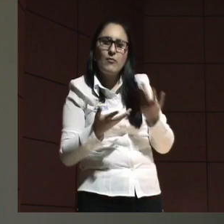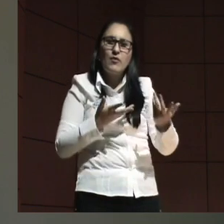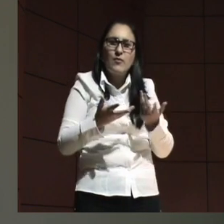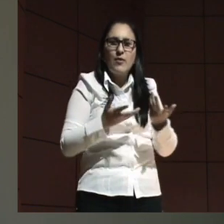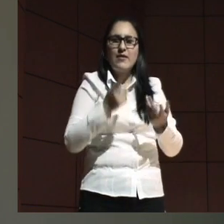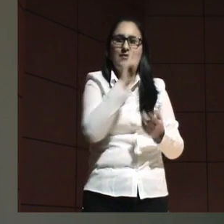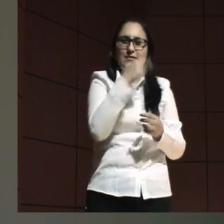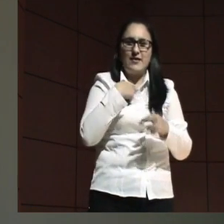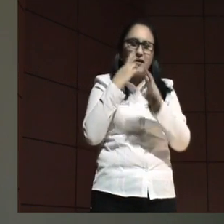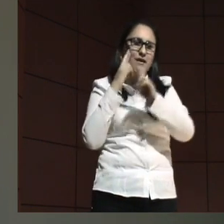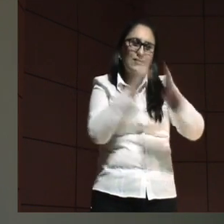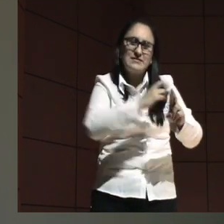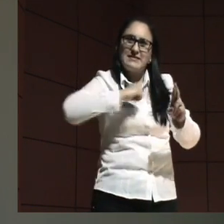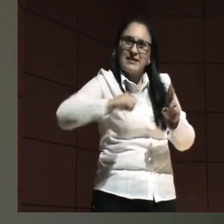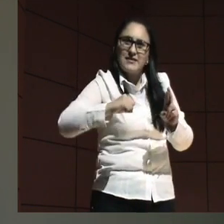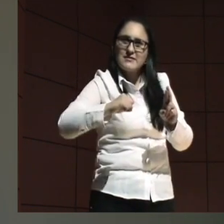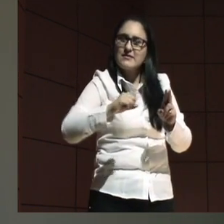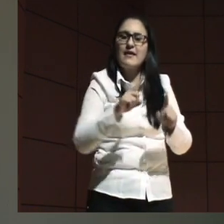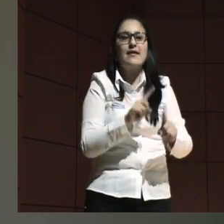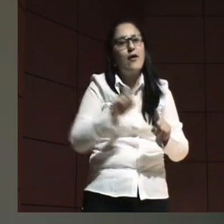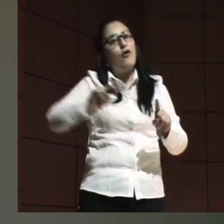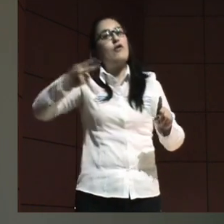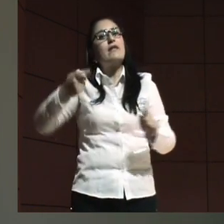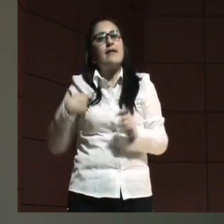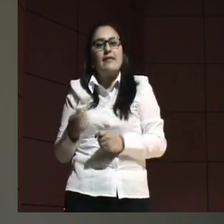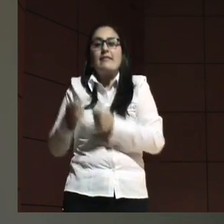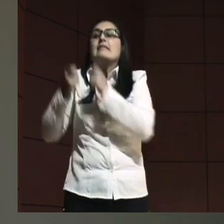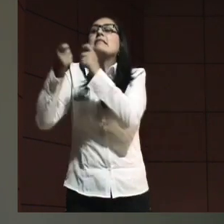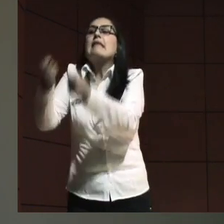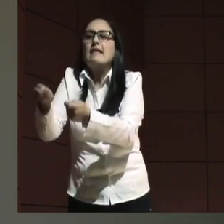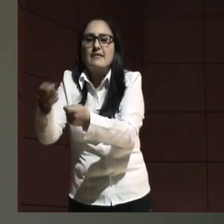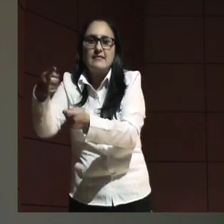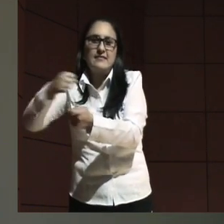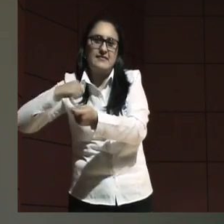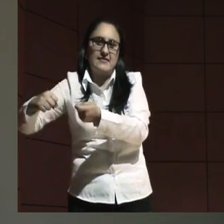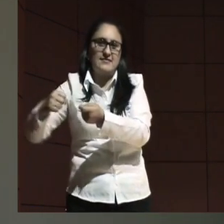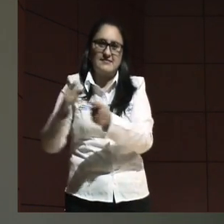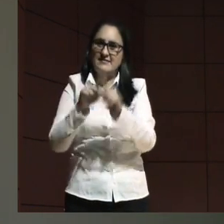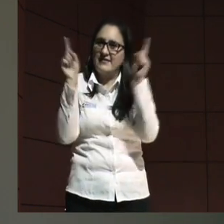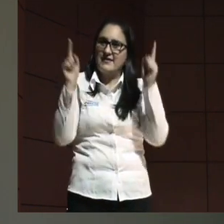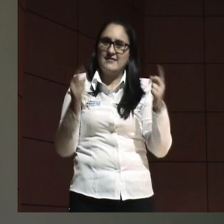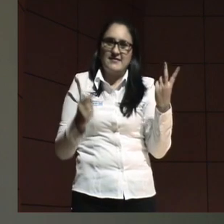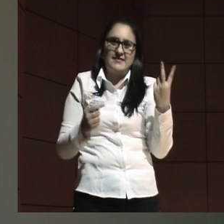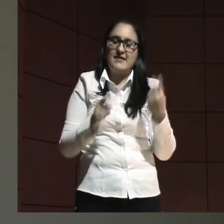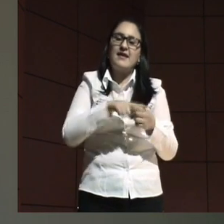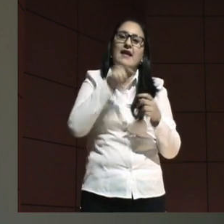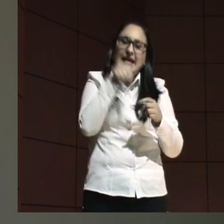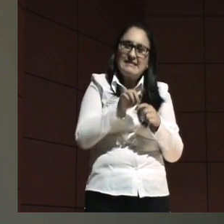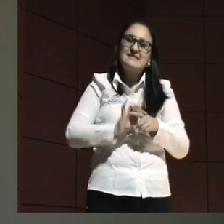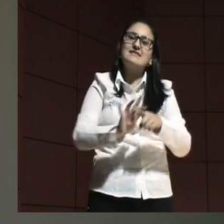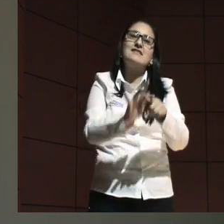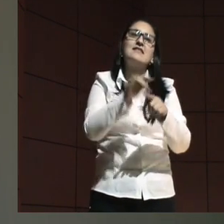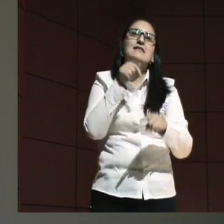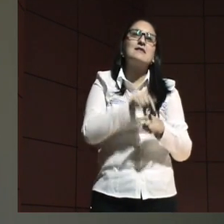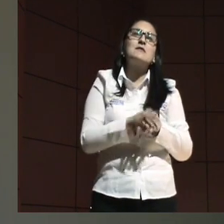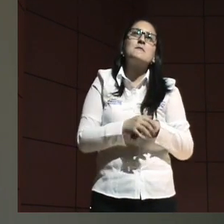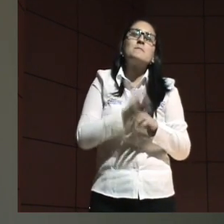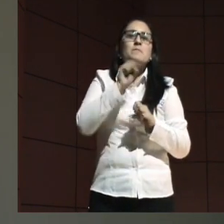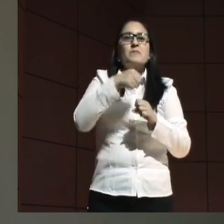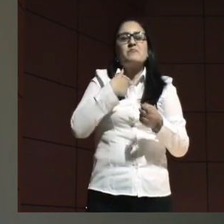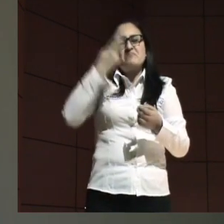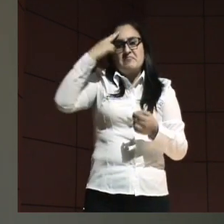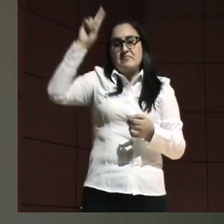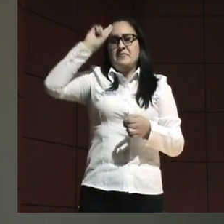cosa es yo reconocerle el derecho y otra cosa es otorgarle el derecho. En esta aplicación y un poco la